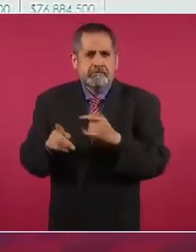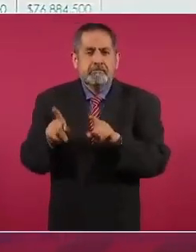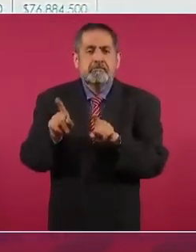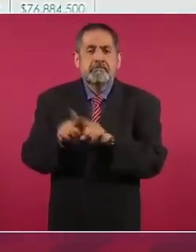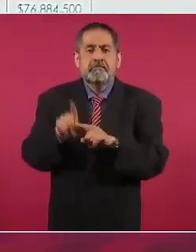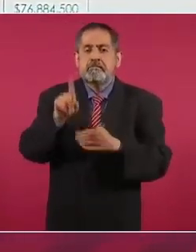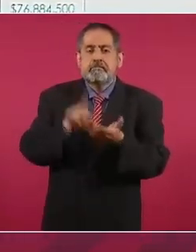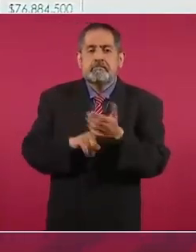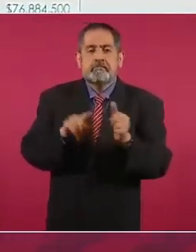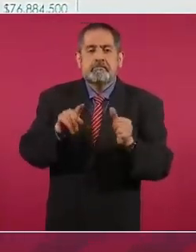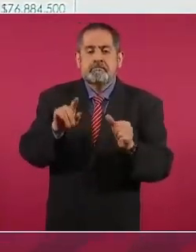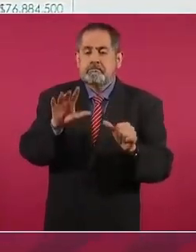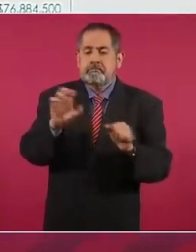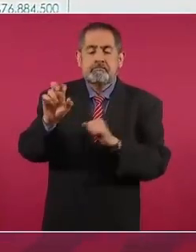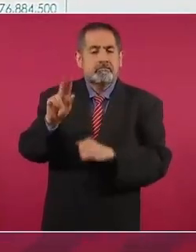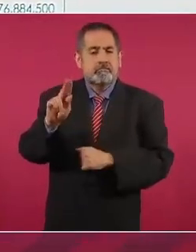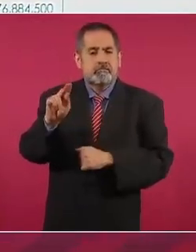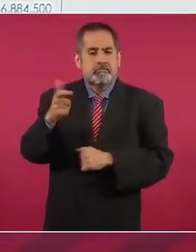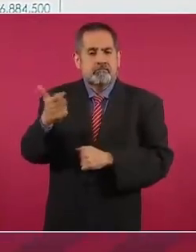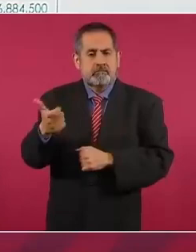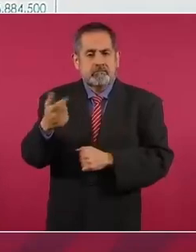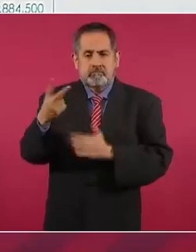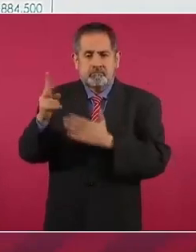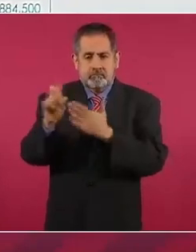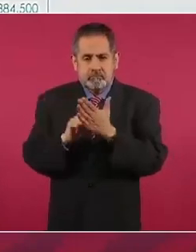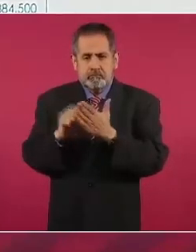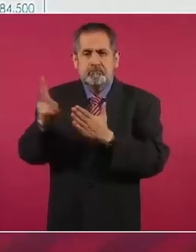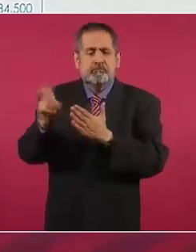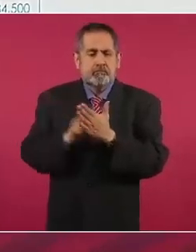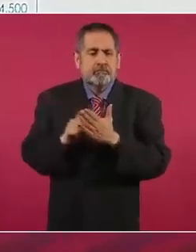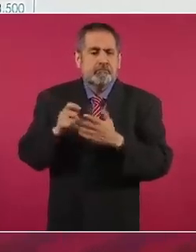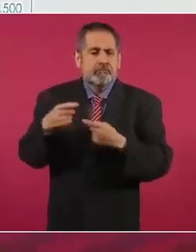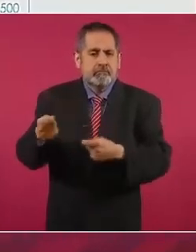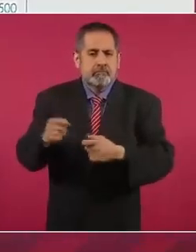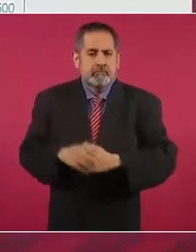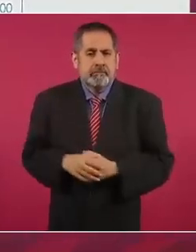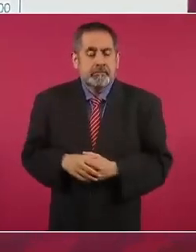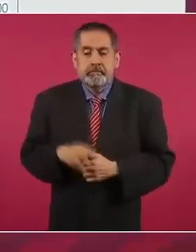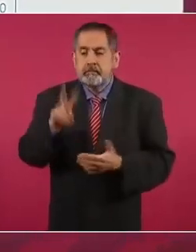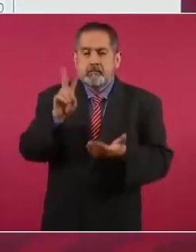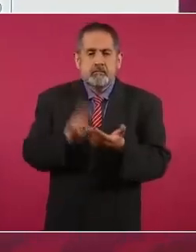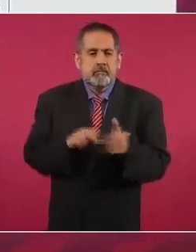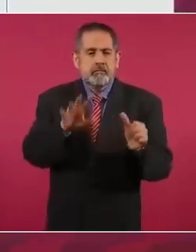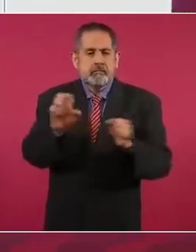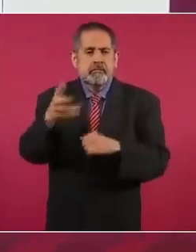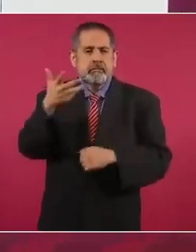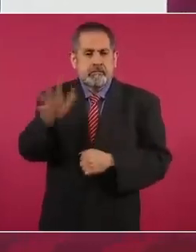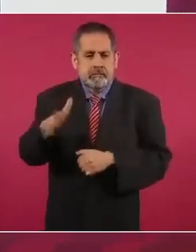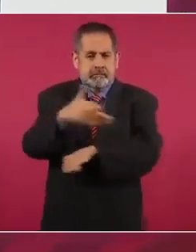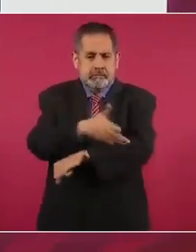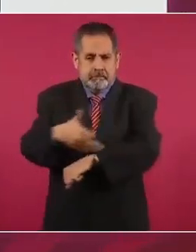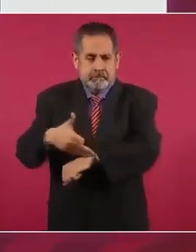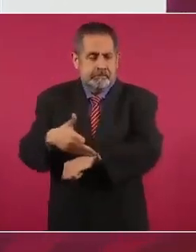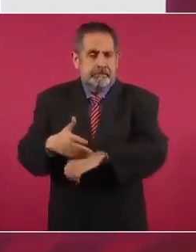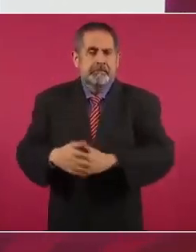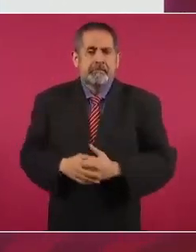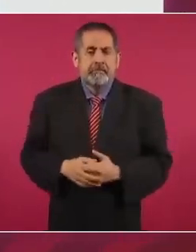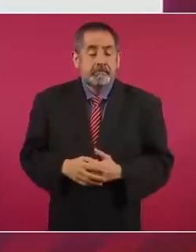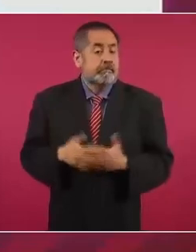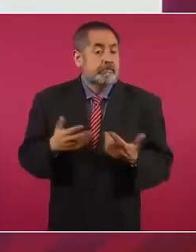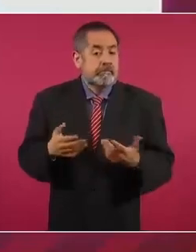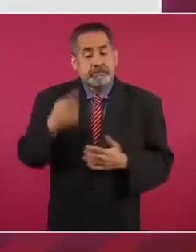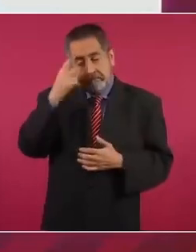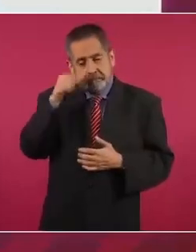680 pesos bimestrales, dos mil 610 familias. Esto es